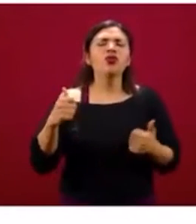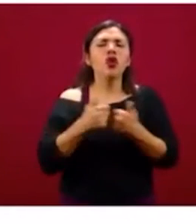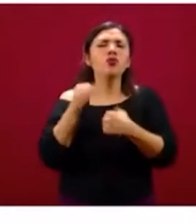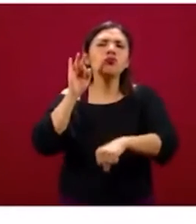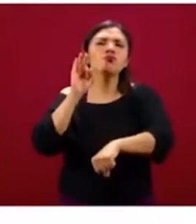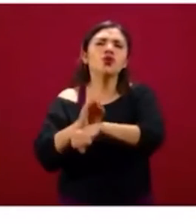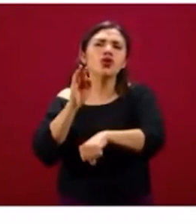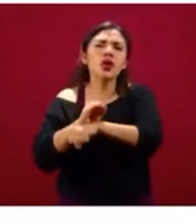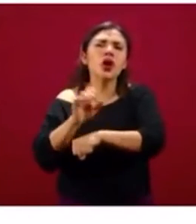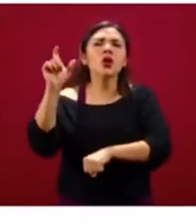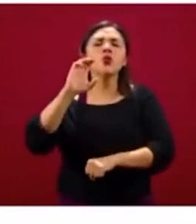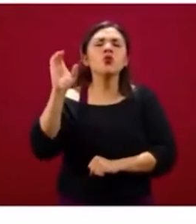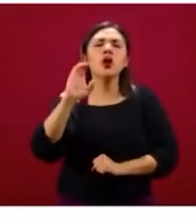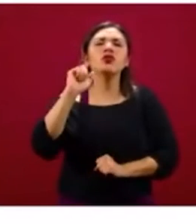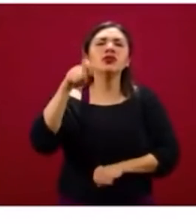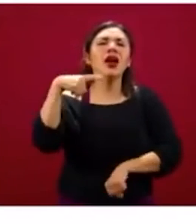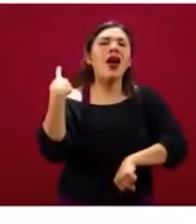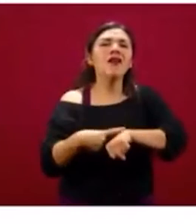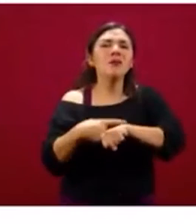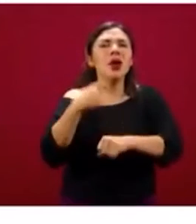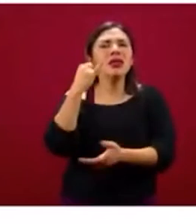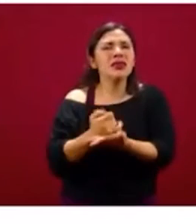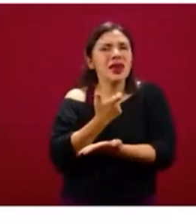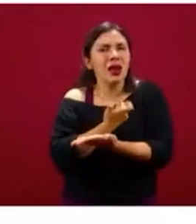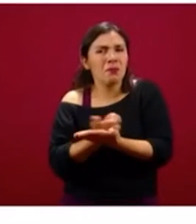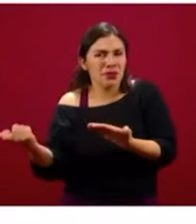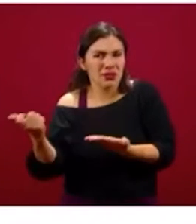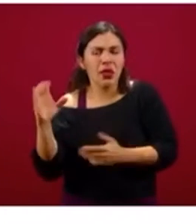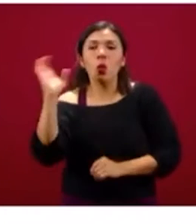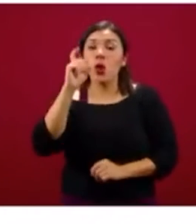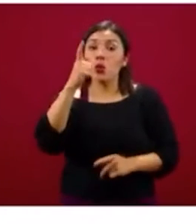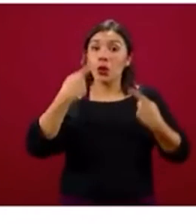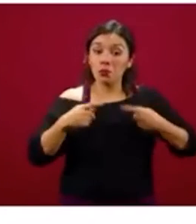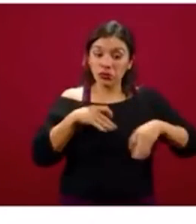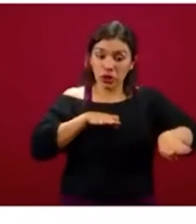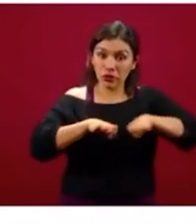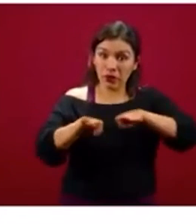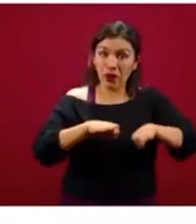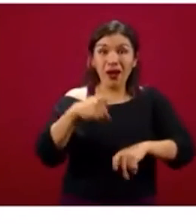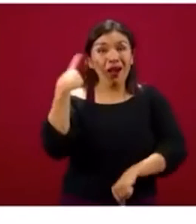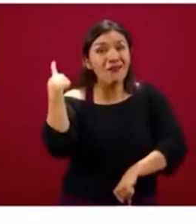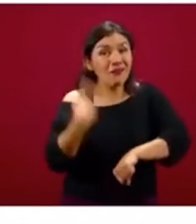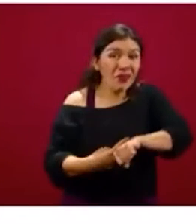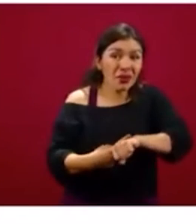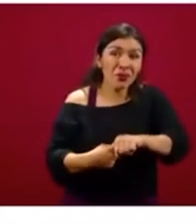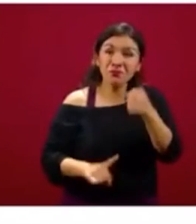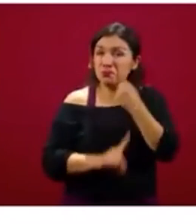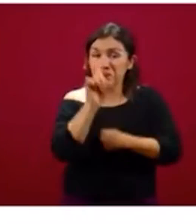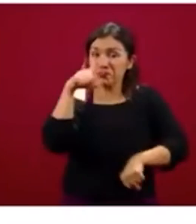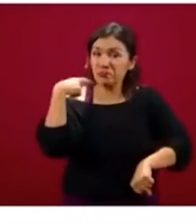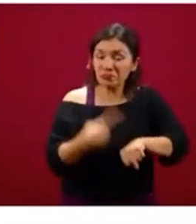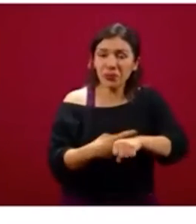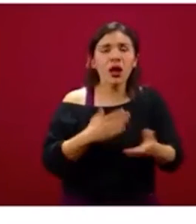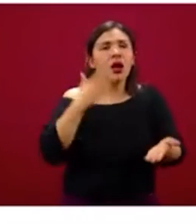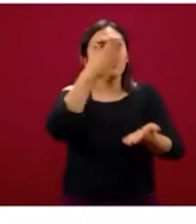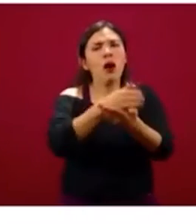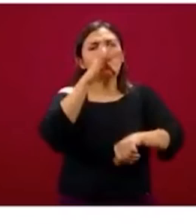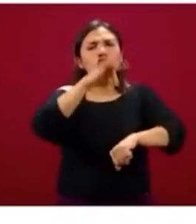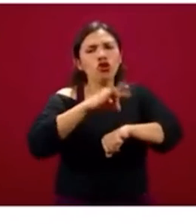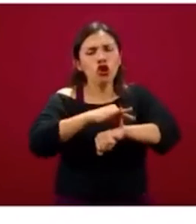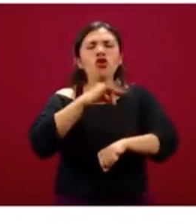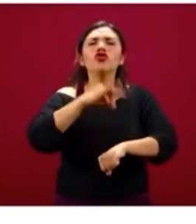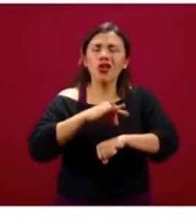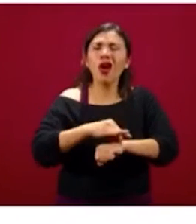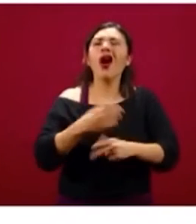cubre los periodos de enfermedad, quiere decir que cuando un trabajador asegurado se enferma va a ver al médico, el médico le